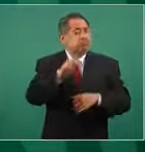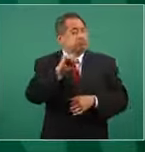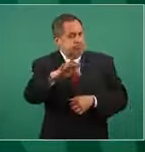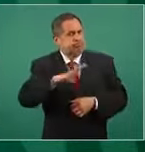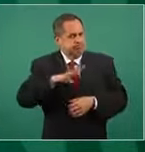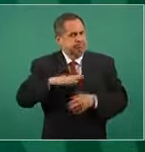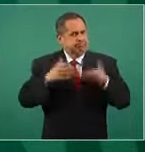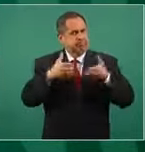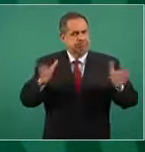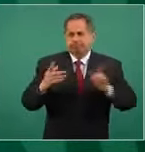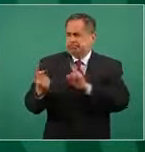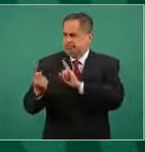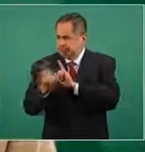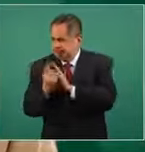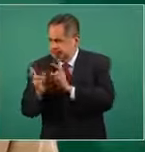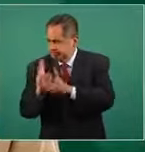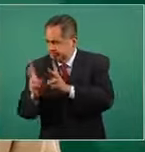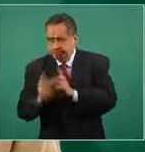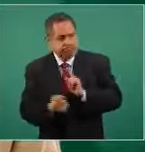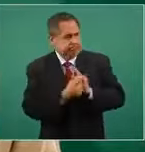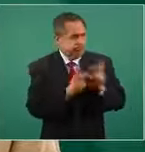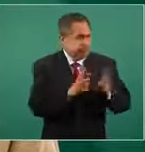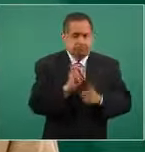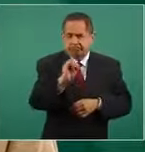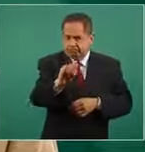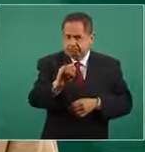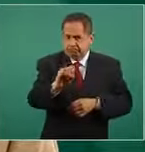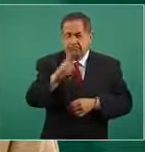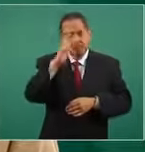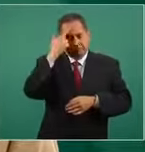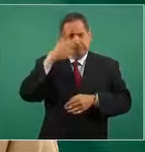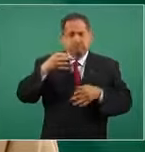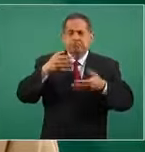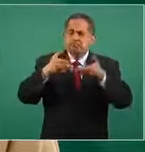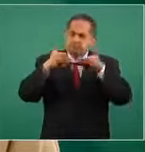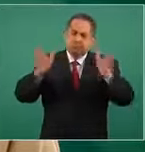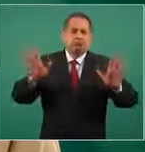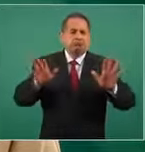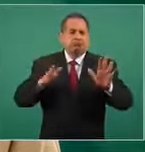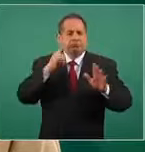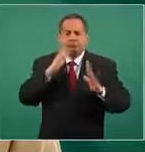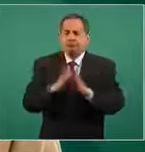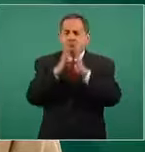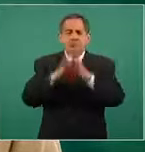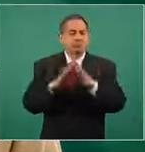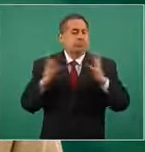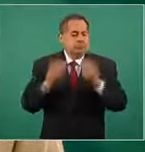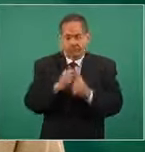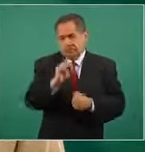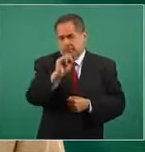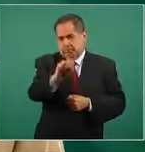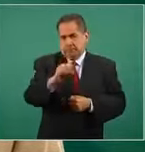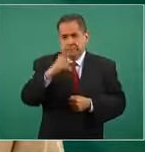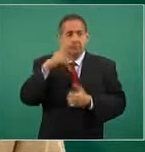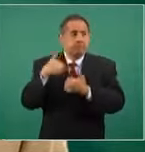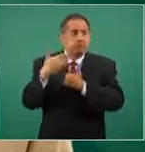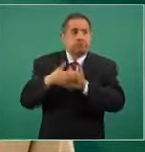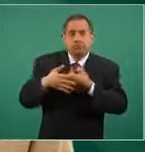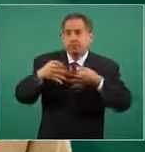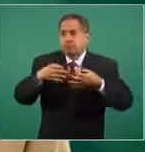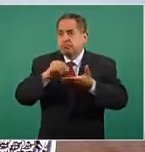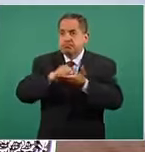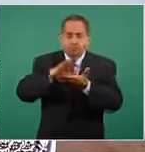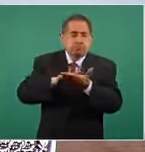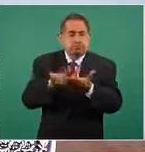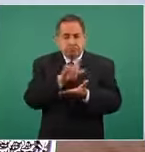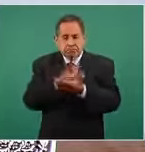abierto. Yo creo que cuando se trata de parlamento abierto, sí podríamos decir que la intervención de varios, estás